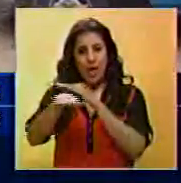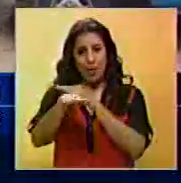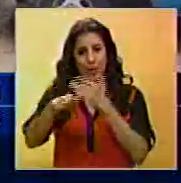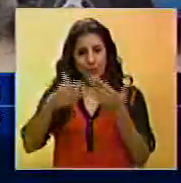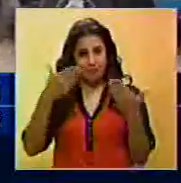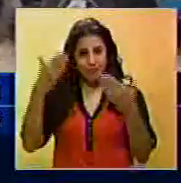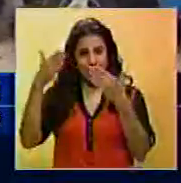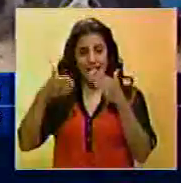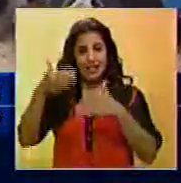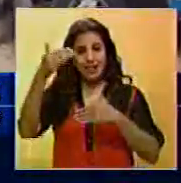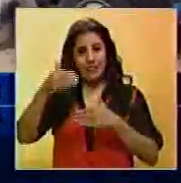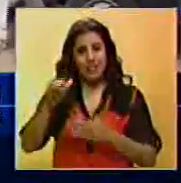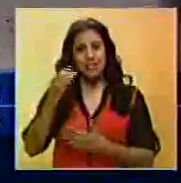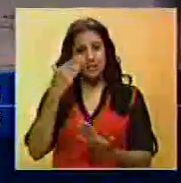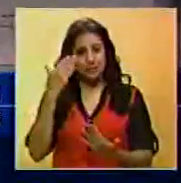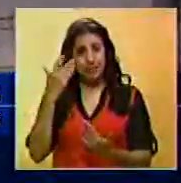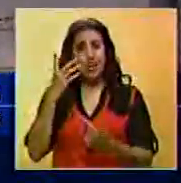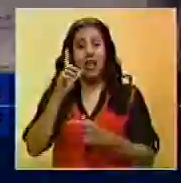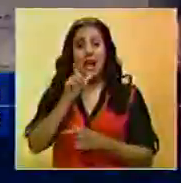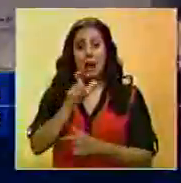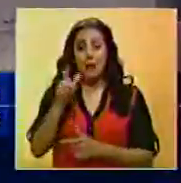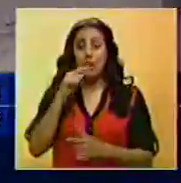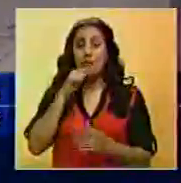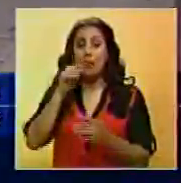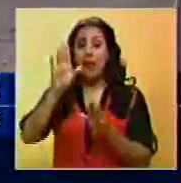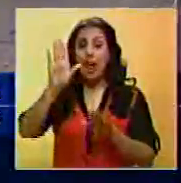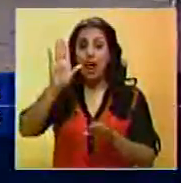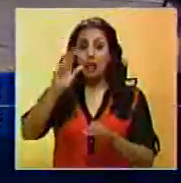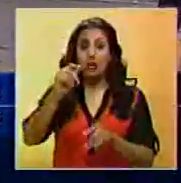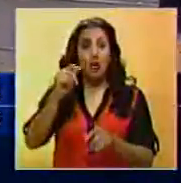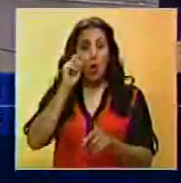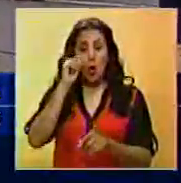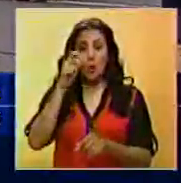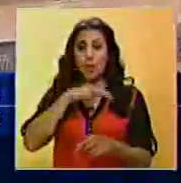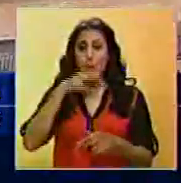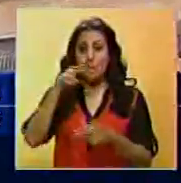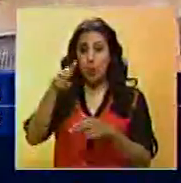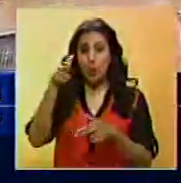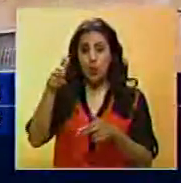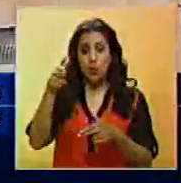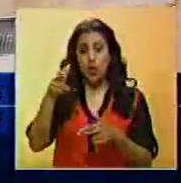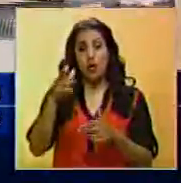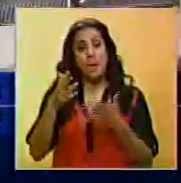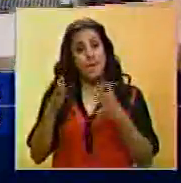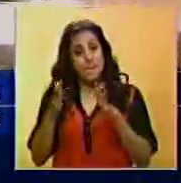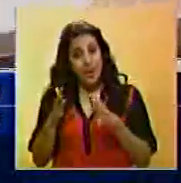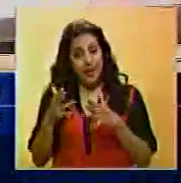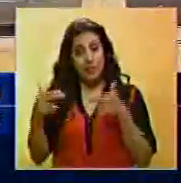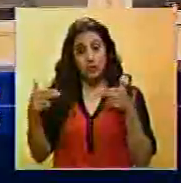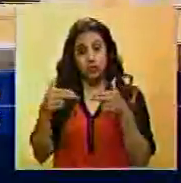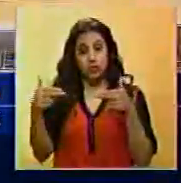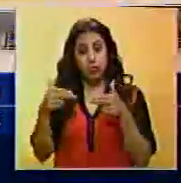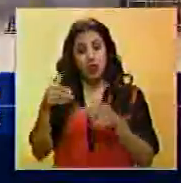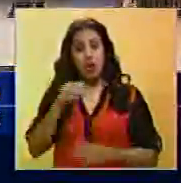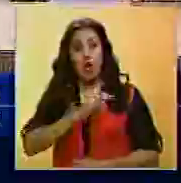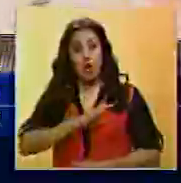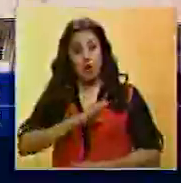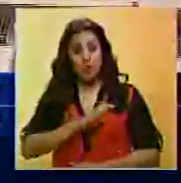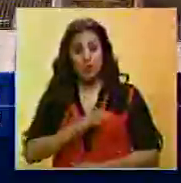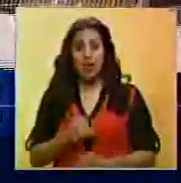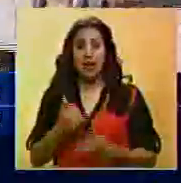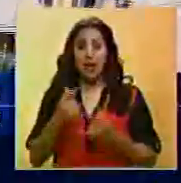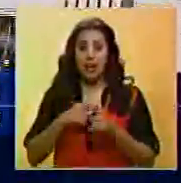de este bloque de la CILSA y quienes, al darle la voz de alto, respondió presuntamente con disparos a la comisión.